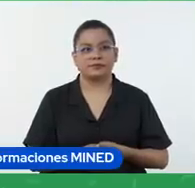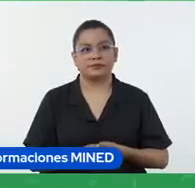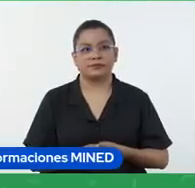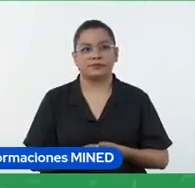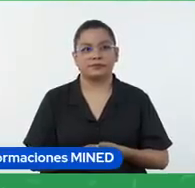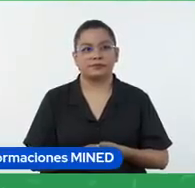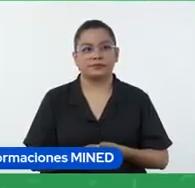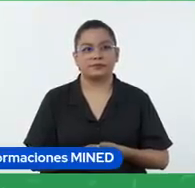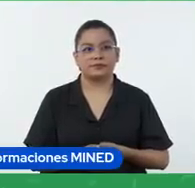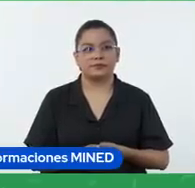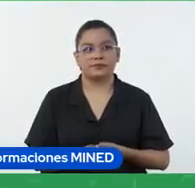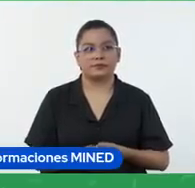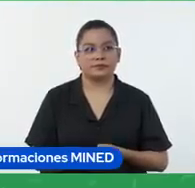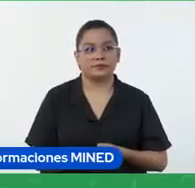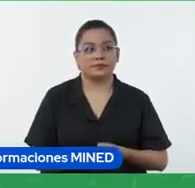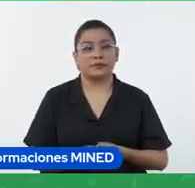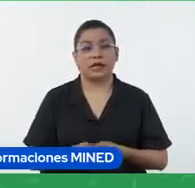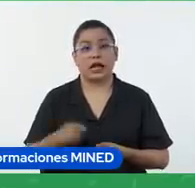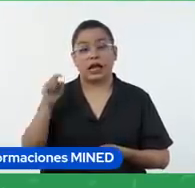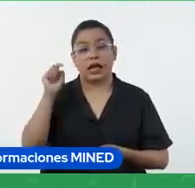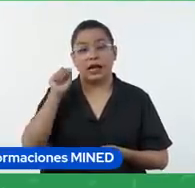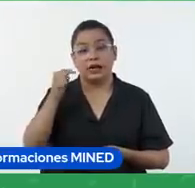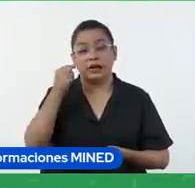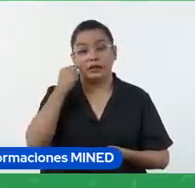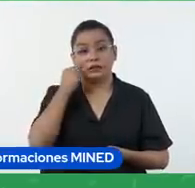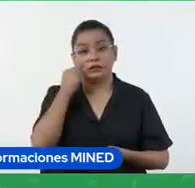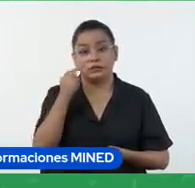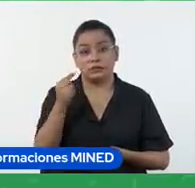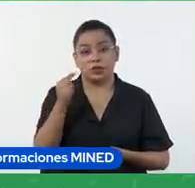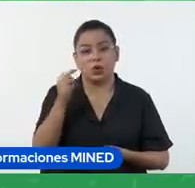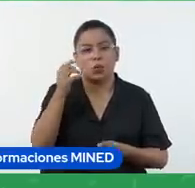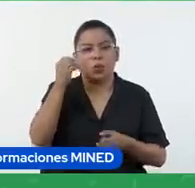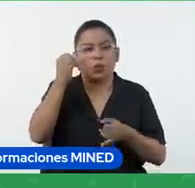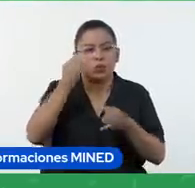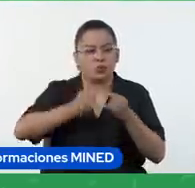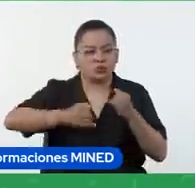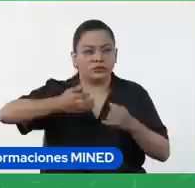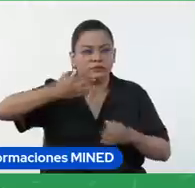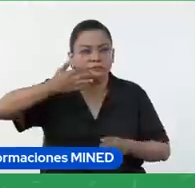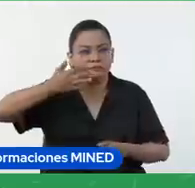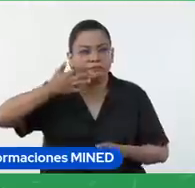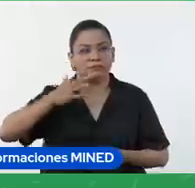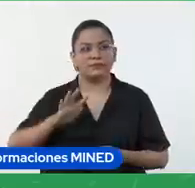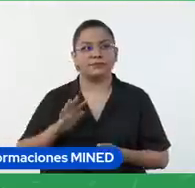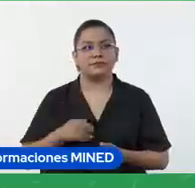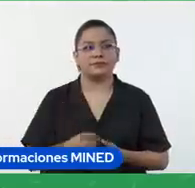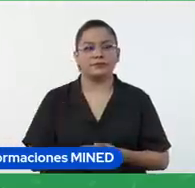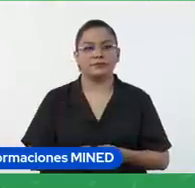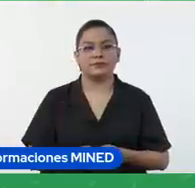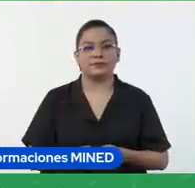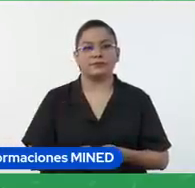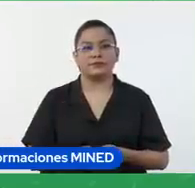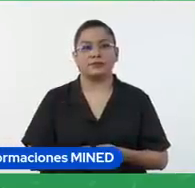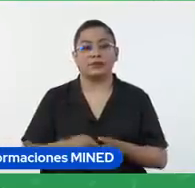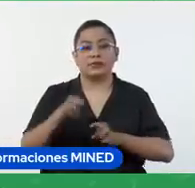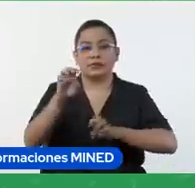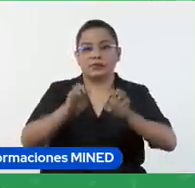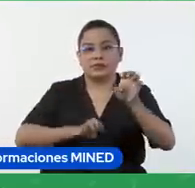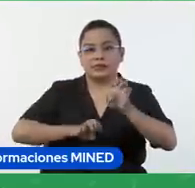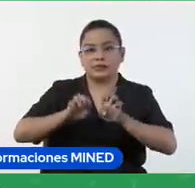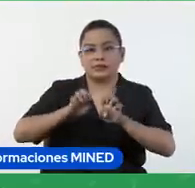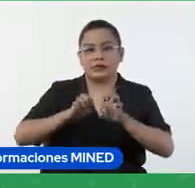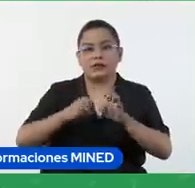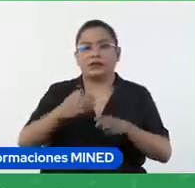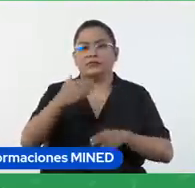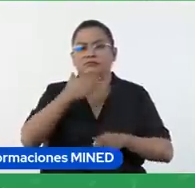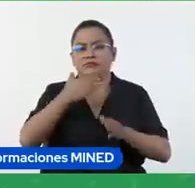y aquí vamos a revisar un último ejemplo ya este es pensado en una evaluación ya mucho más